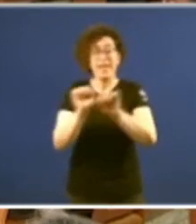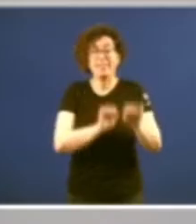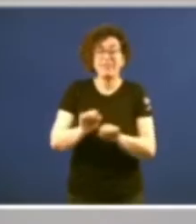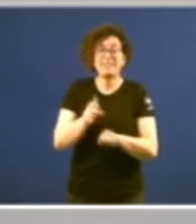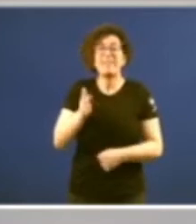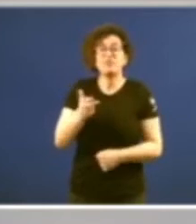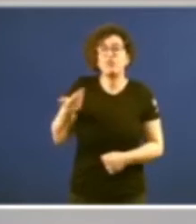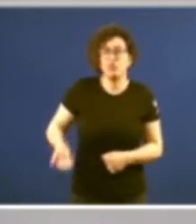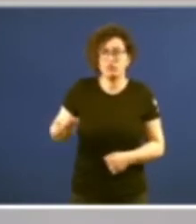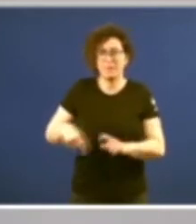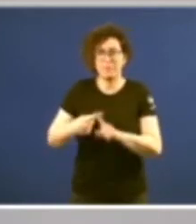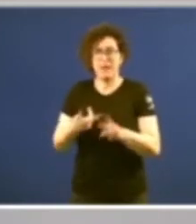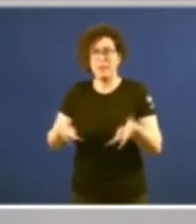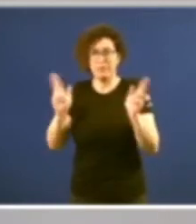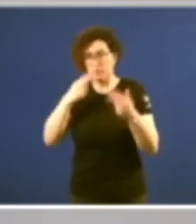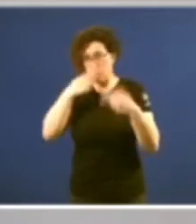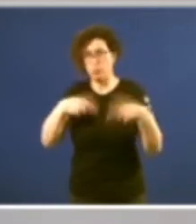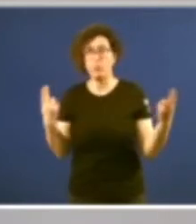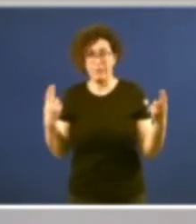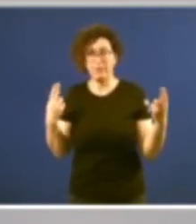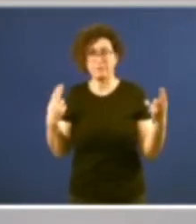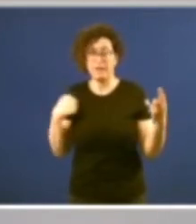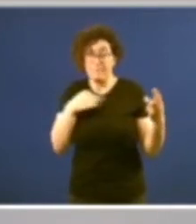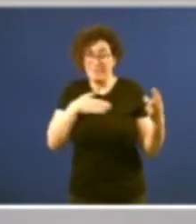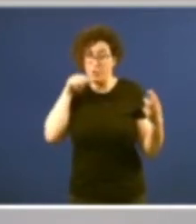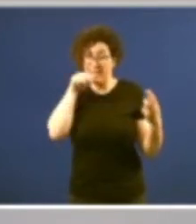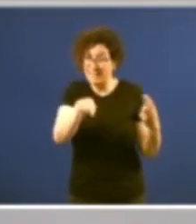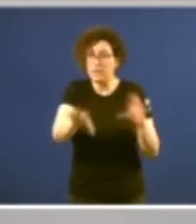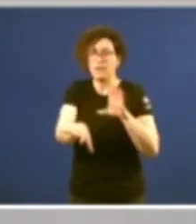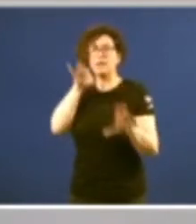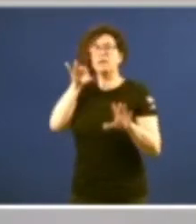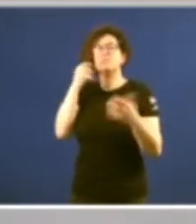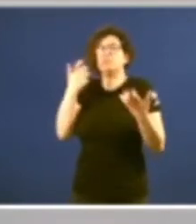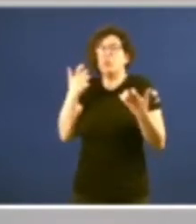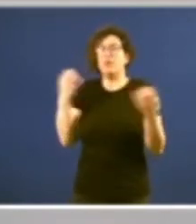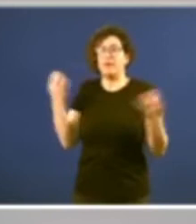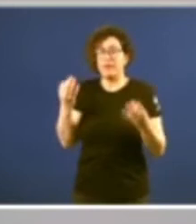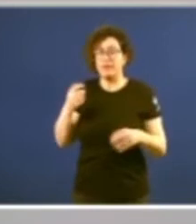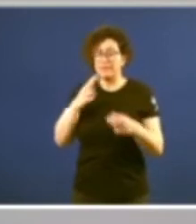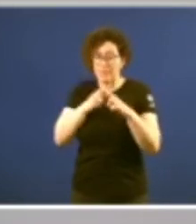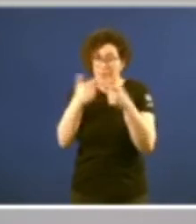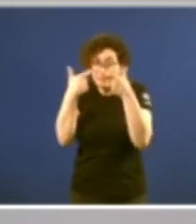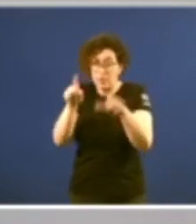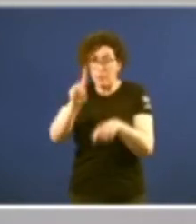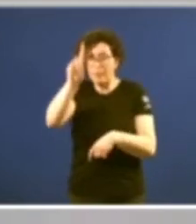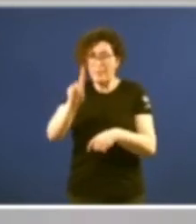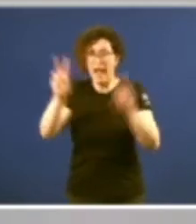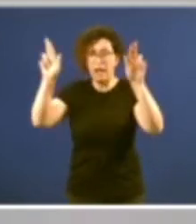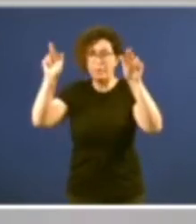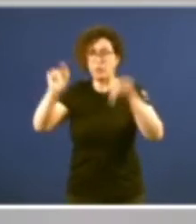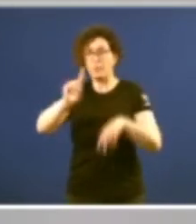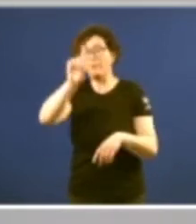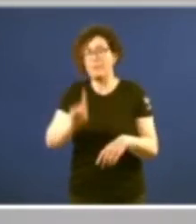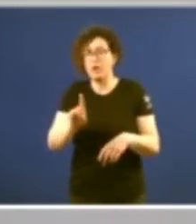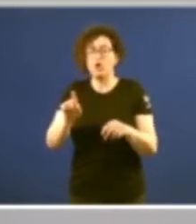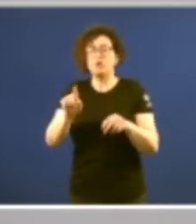fundamentales e das libertades públicas. E aquí me gustaría destacar como, en a sección primeira do capítulo segundo, do título